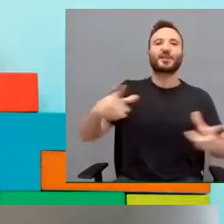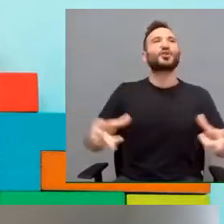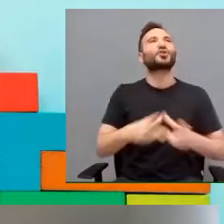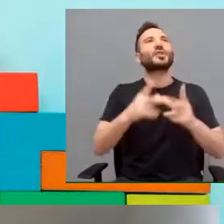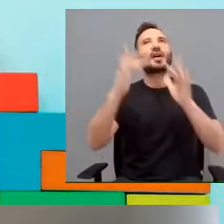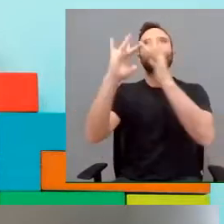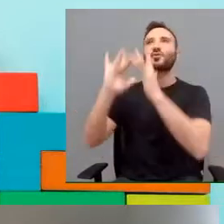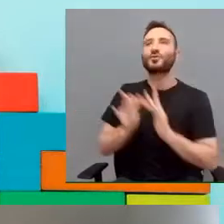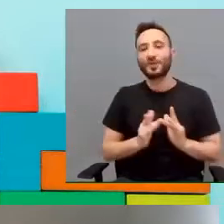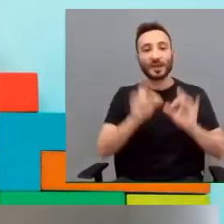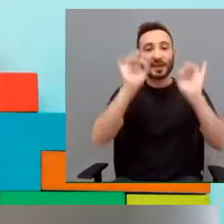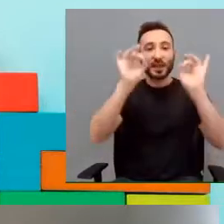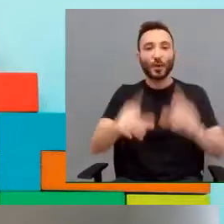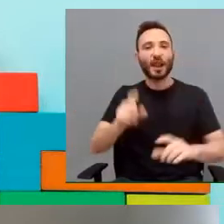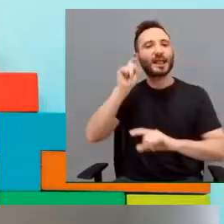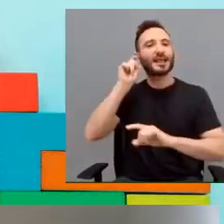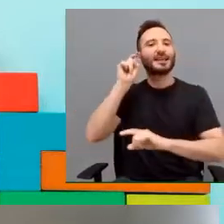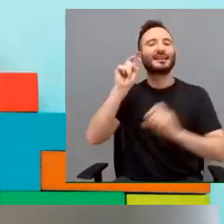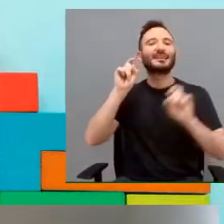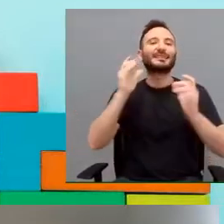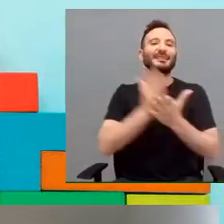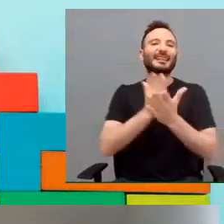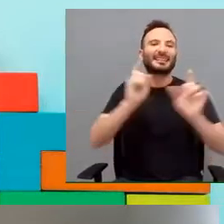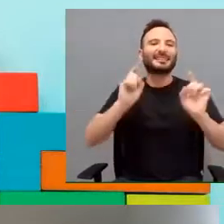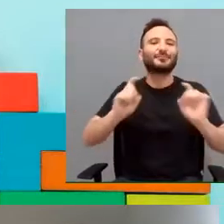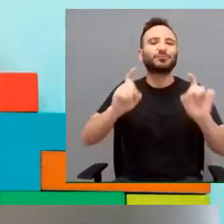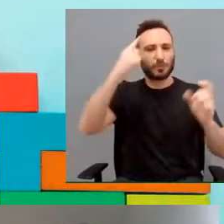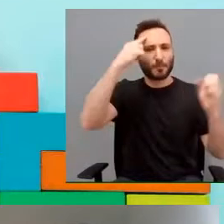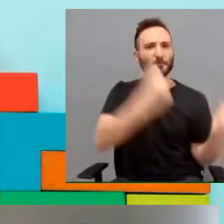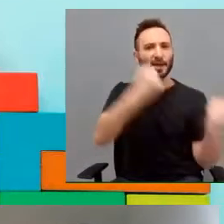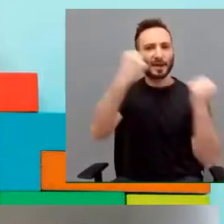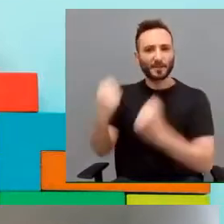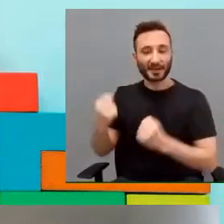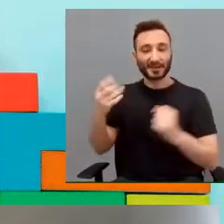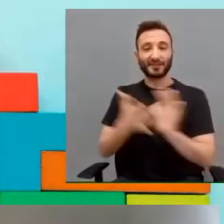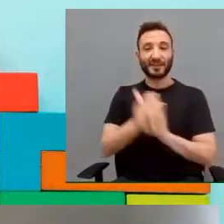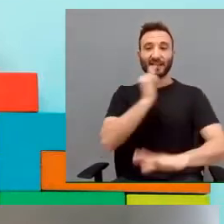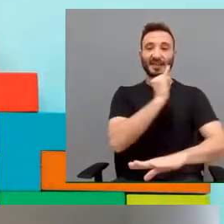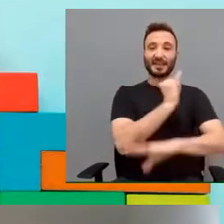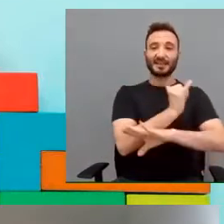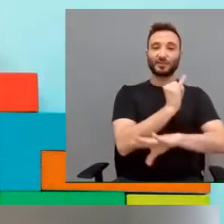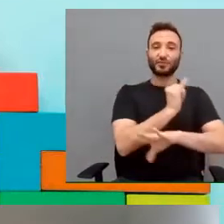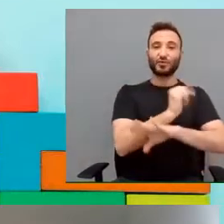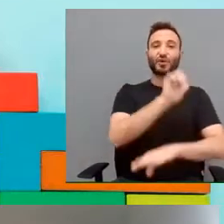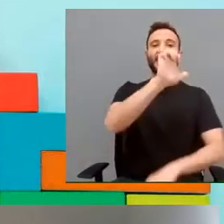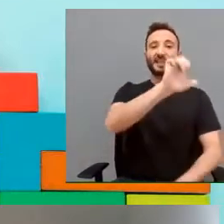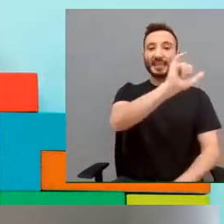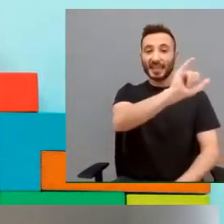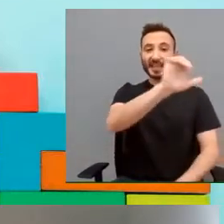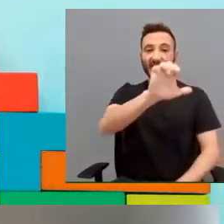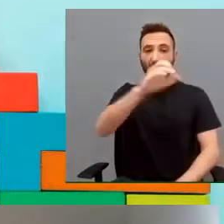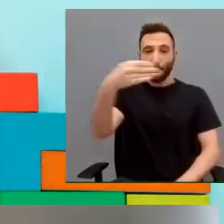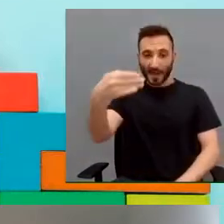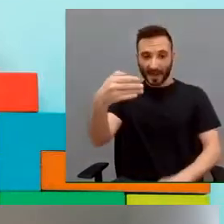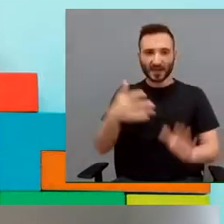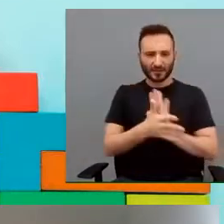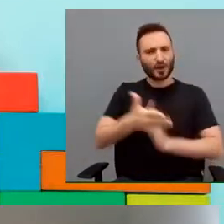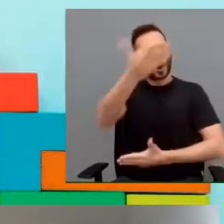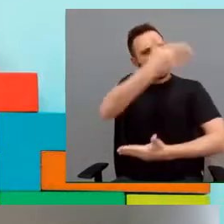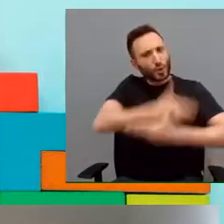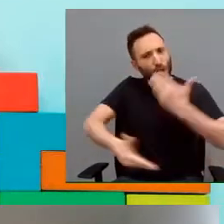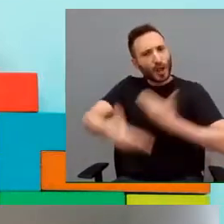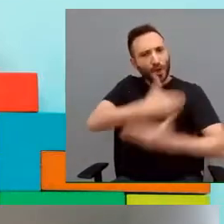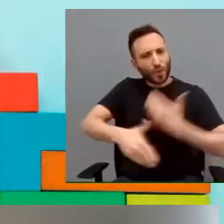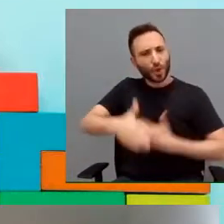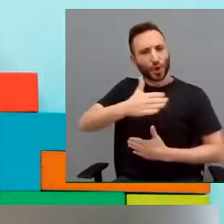masterclass. El Instituto Bursátil IEB es uno de nuestros grandes colaboradores y nos permite, nos